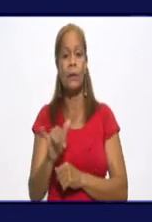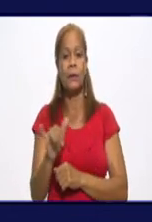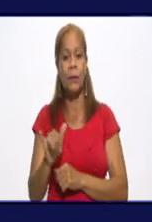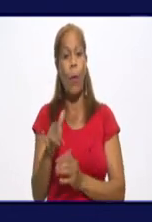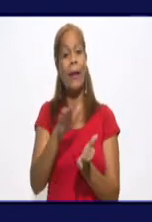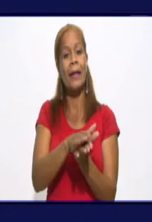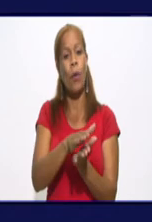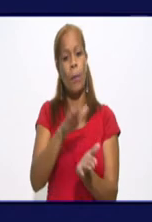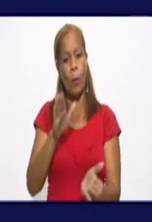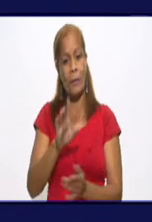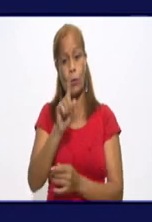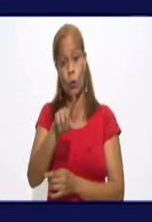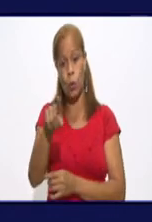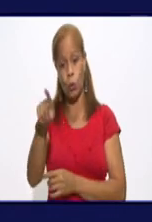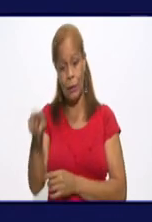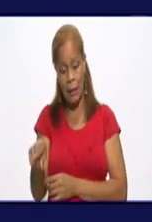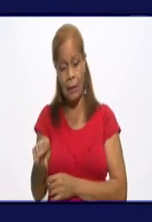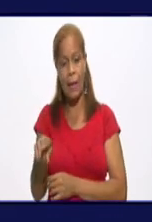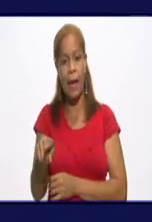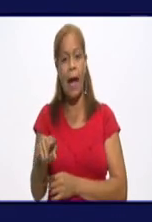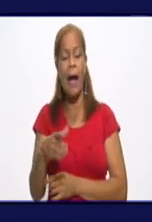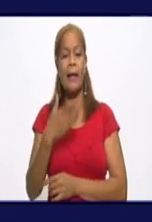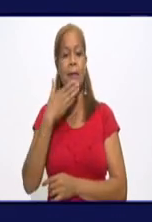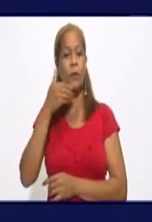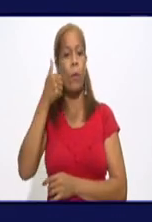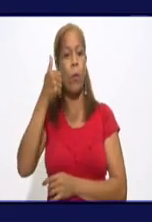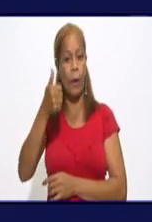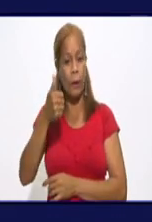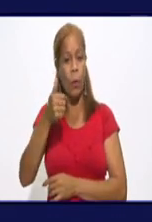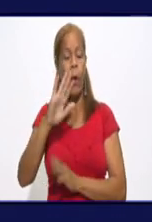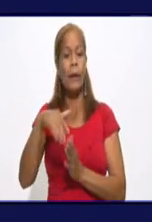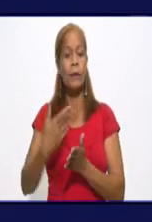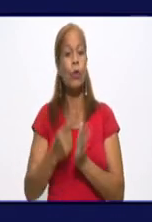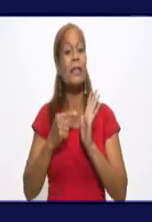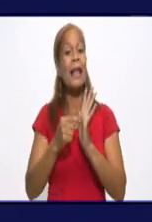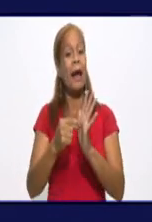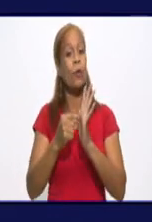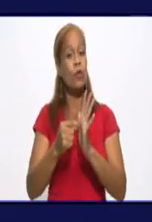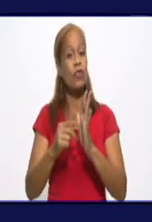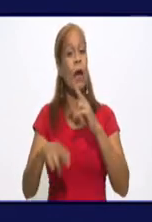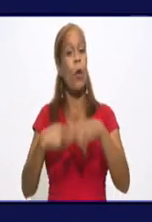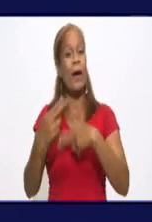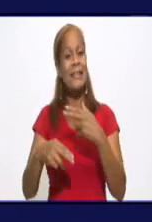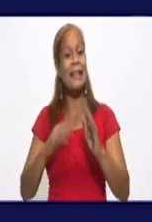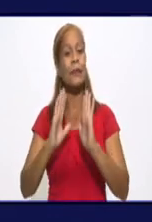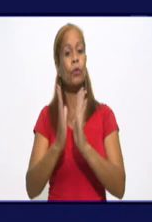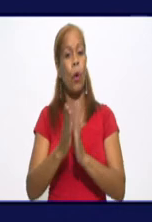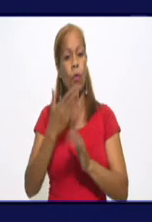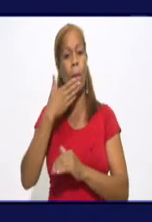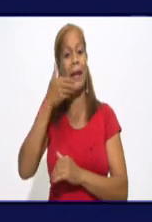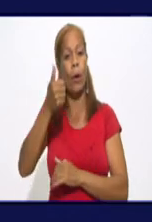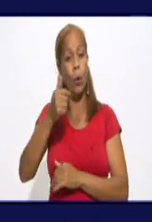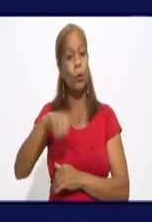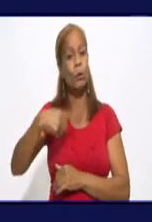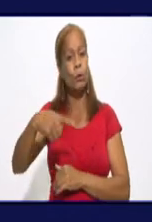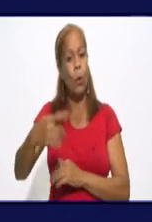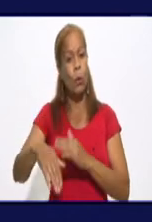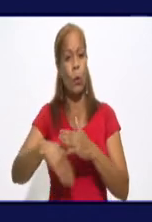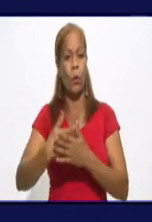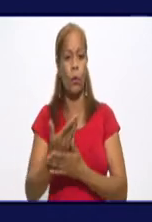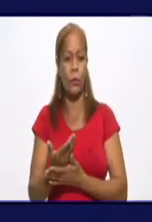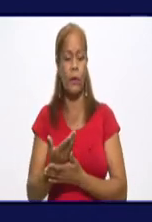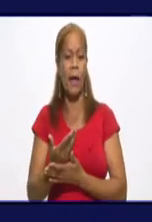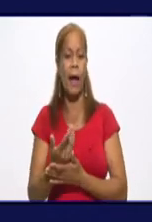compromiso de ustedes ha sido superior, el deseo de hacer las cosas mejor cada día ha estado latente en la actuación